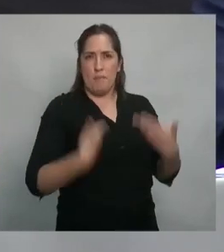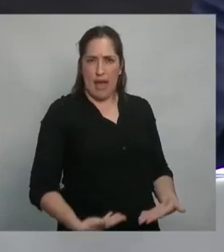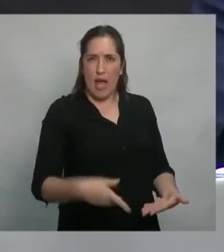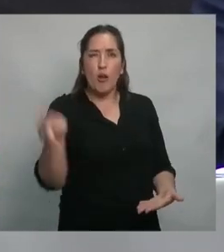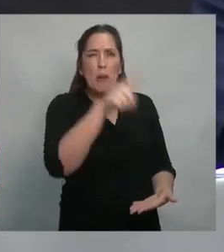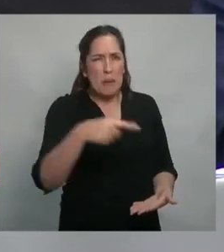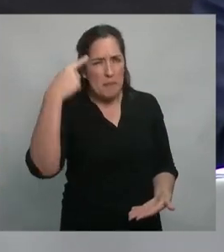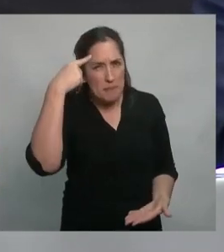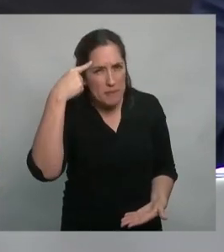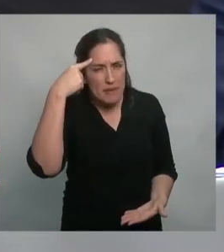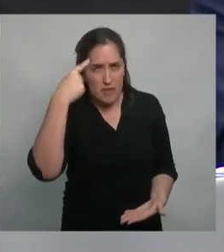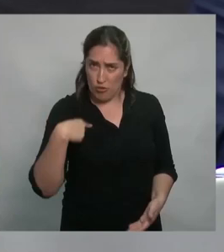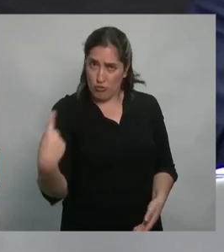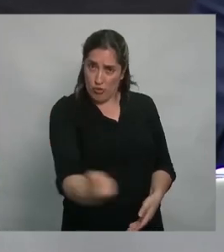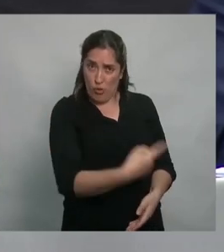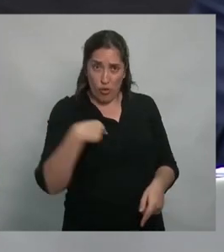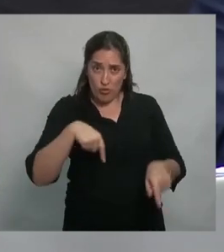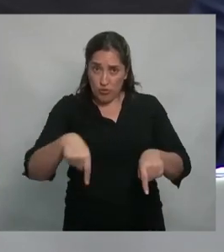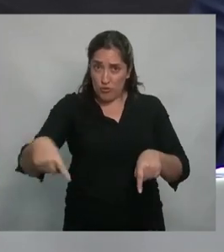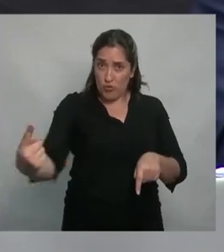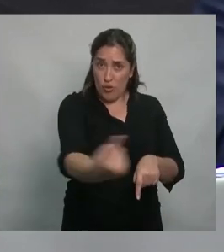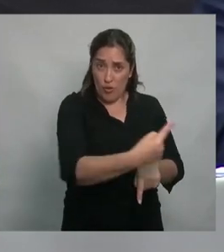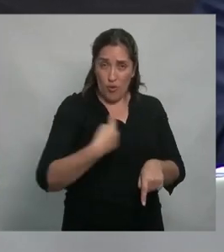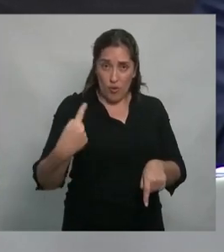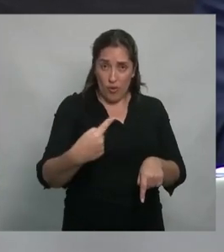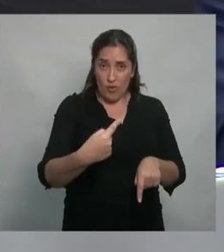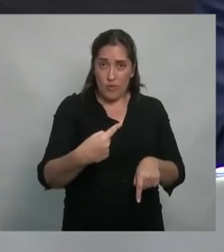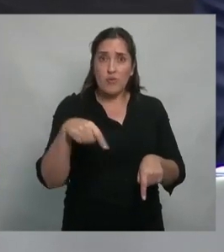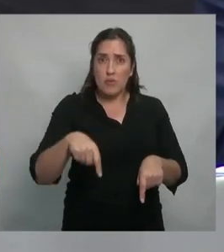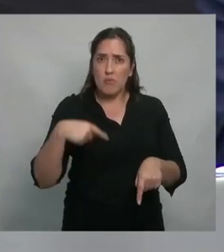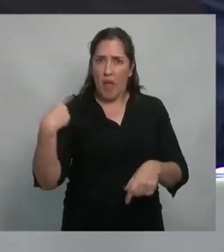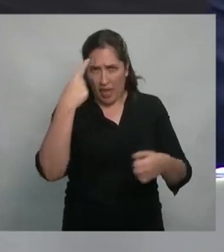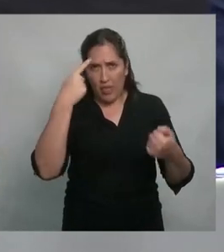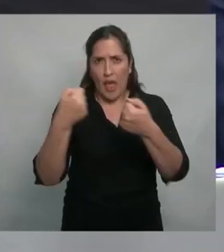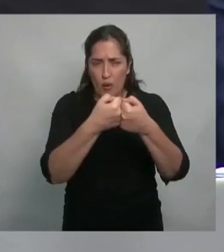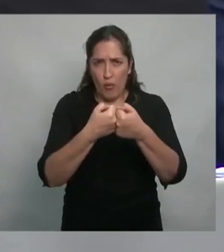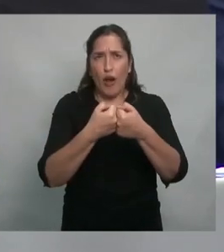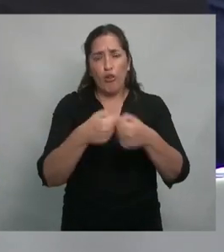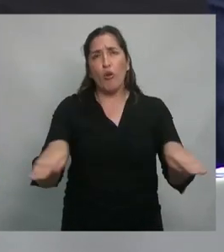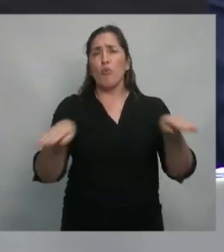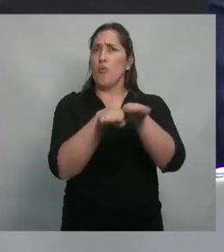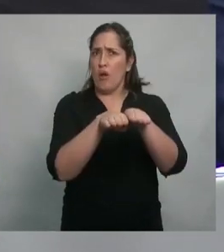un poquito a pensar, todos nosotros aquí estamos de acuerdo con la igualdad, con esto que decía yo recién,